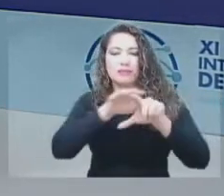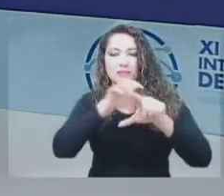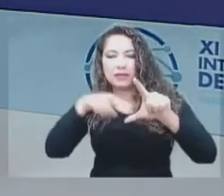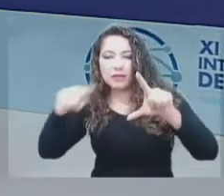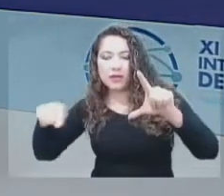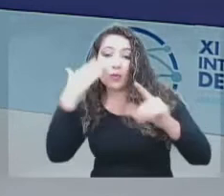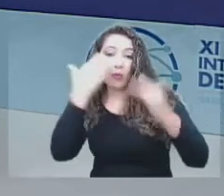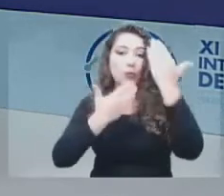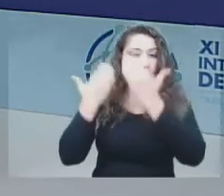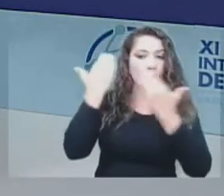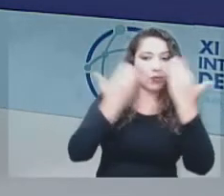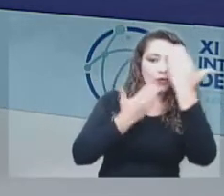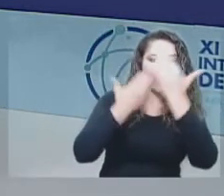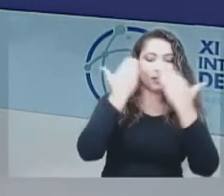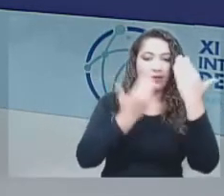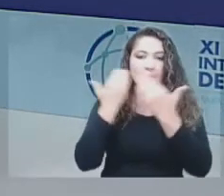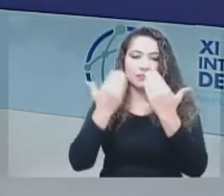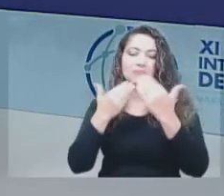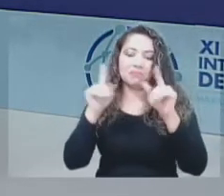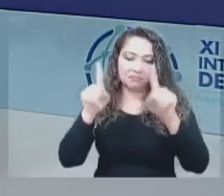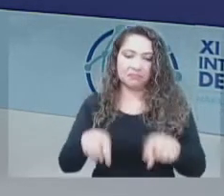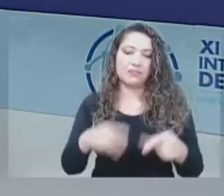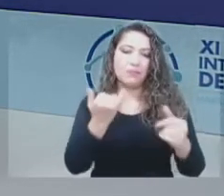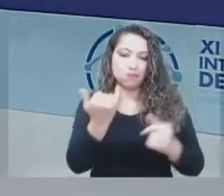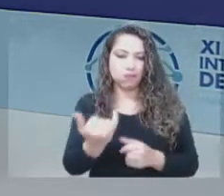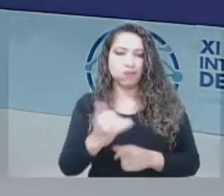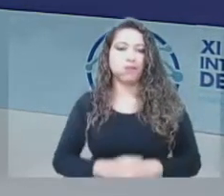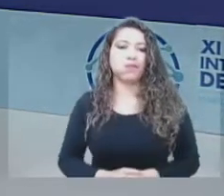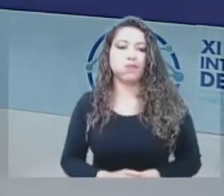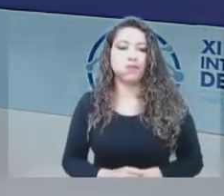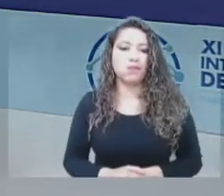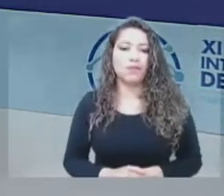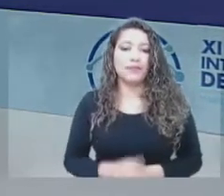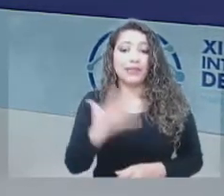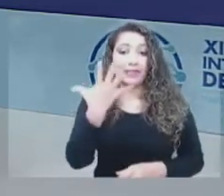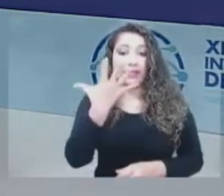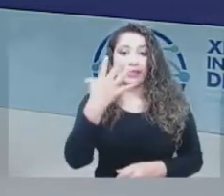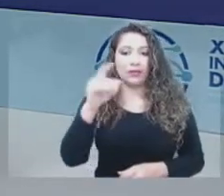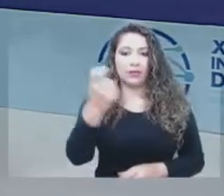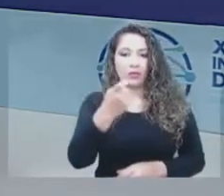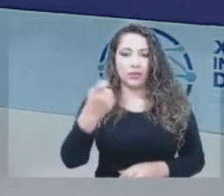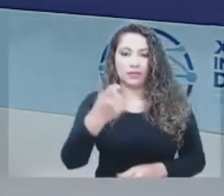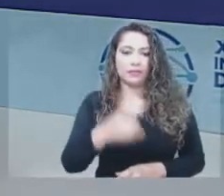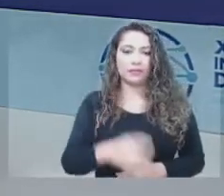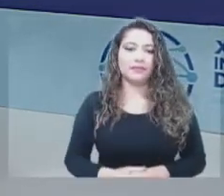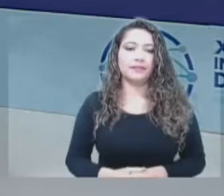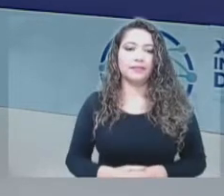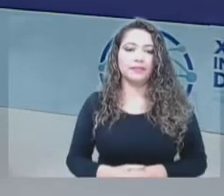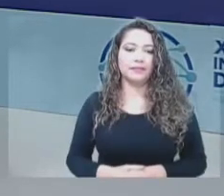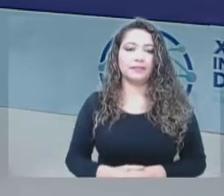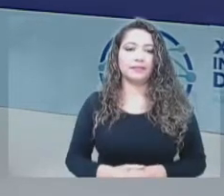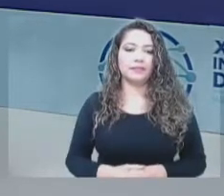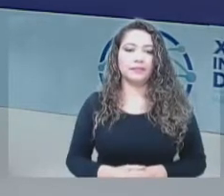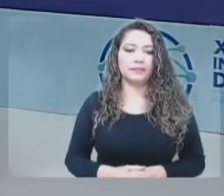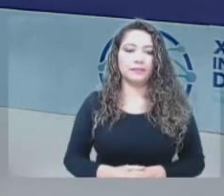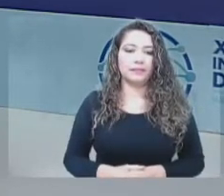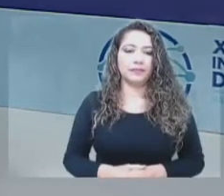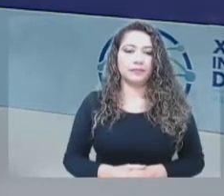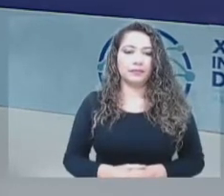está también pruebas para 5G. De otro lado, elaboramos una